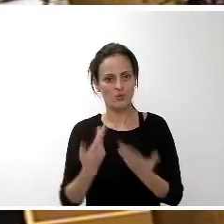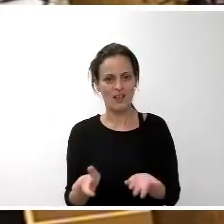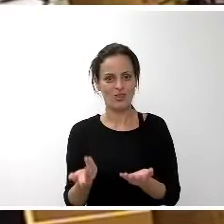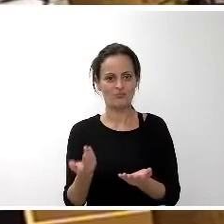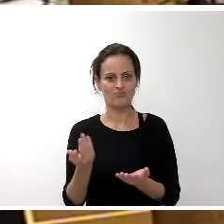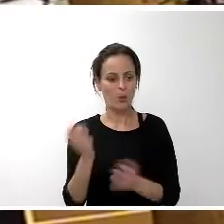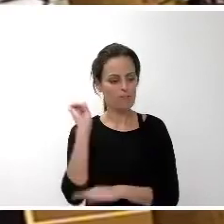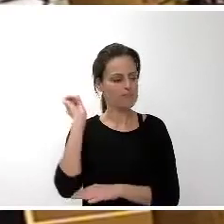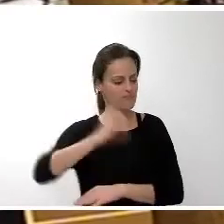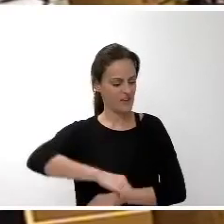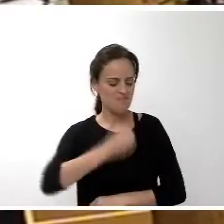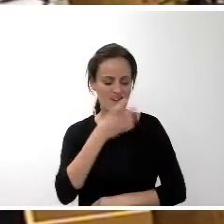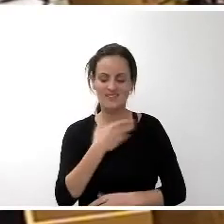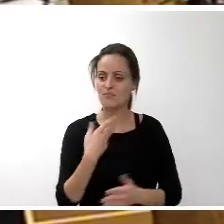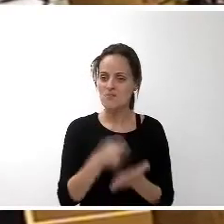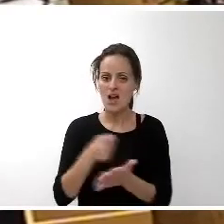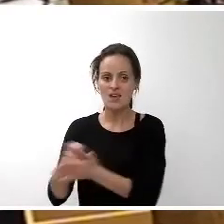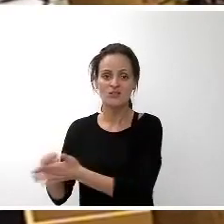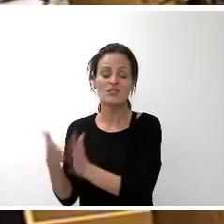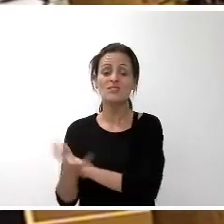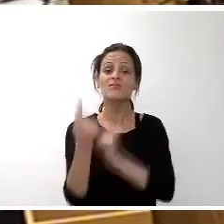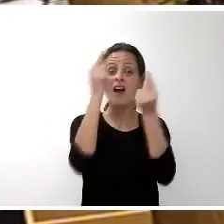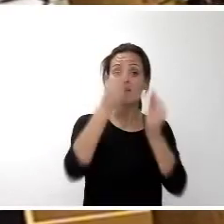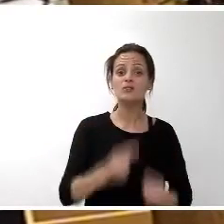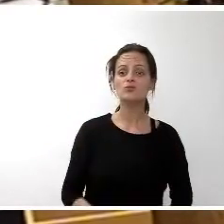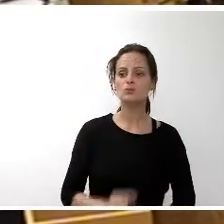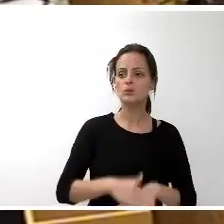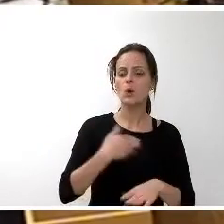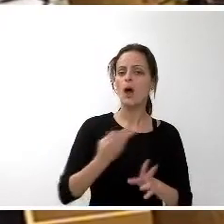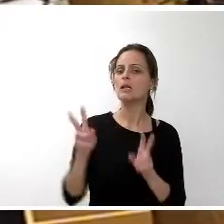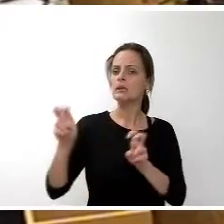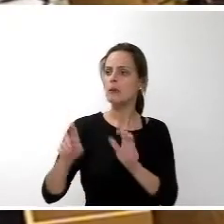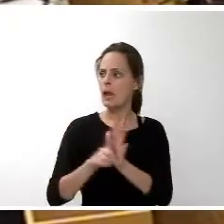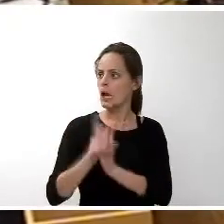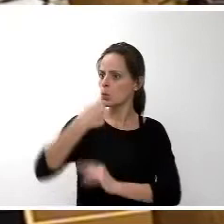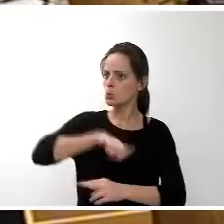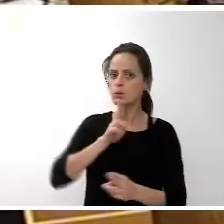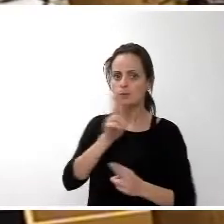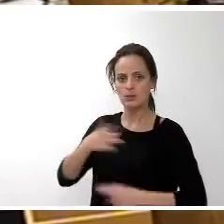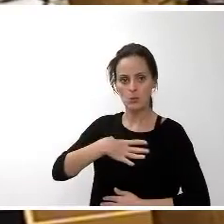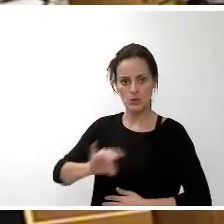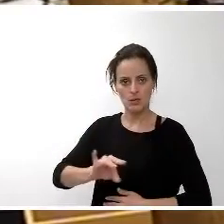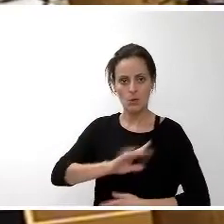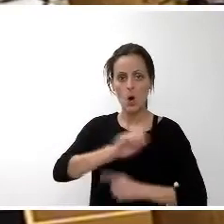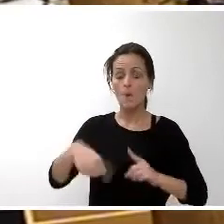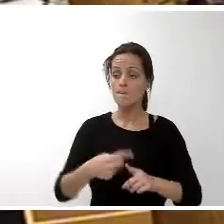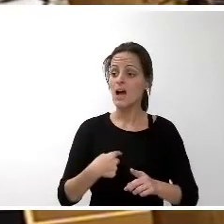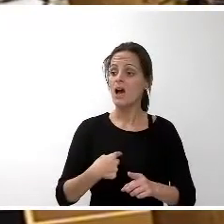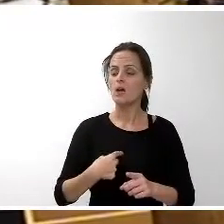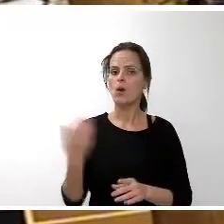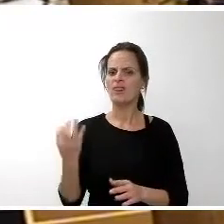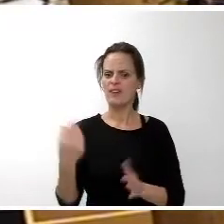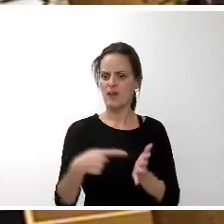que responde a nuestras obligaciones legales, responde a nuestros deberes de endeudamiento